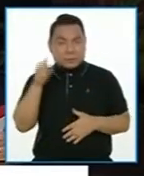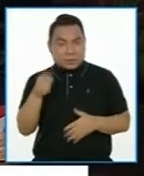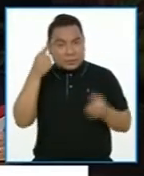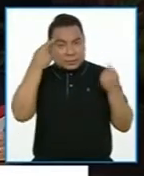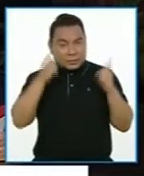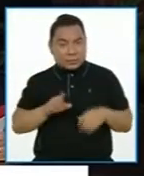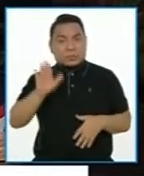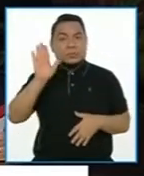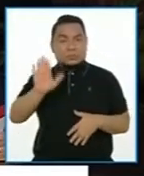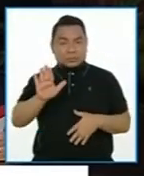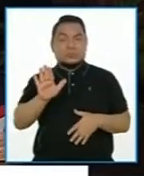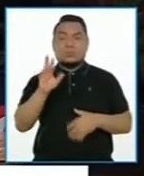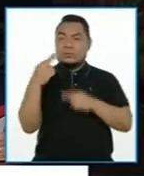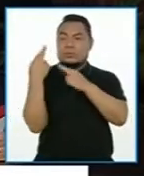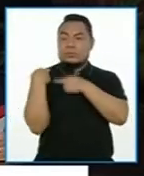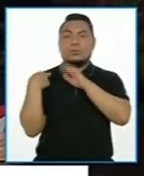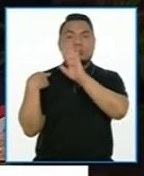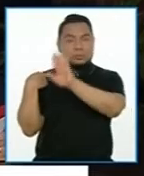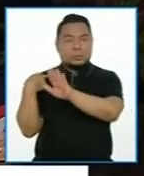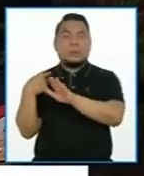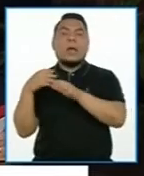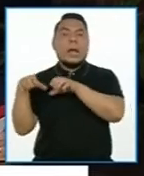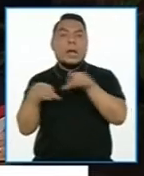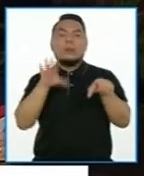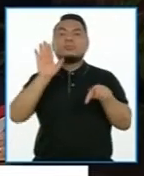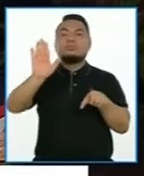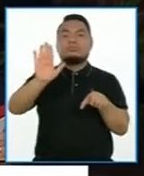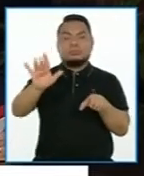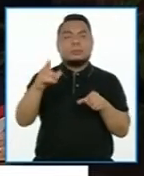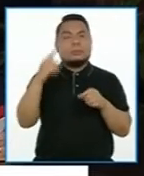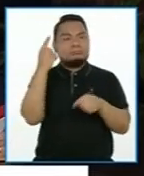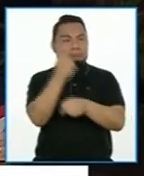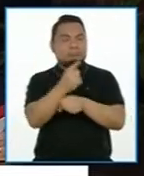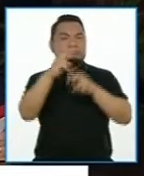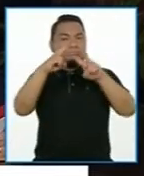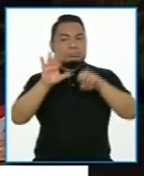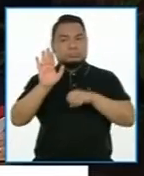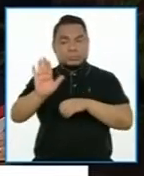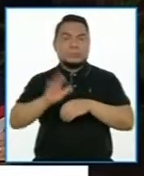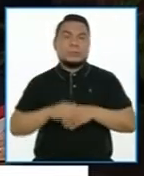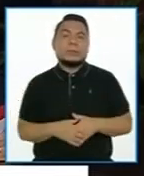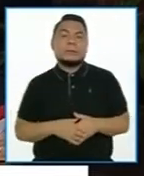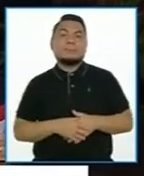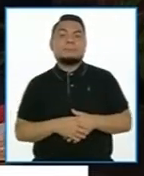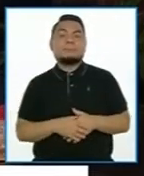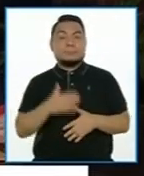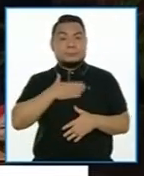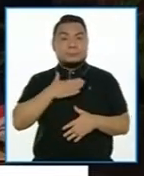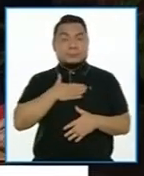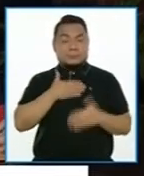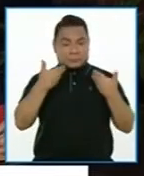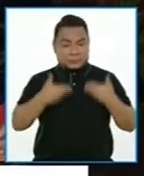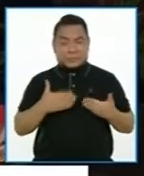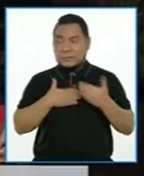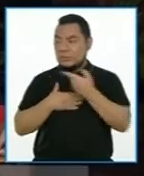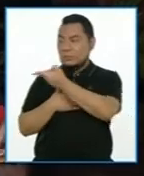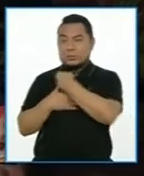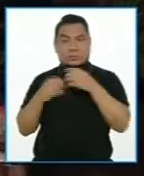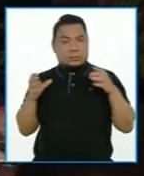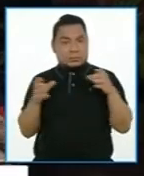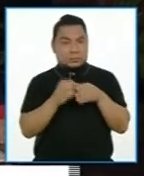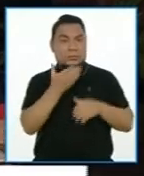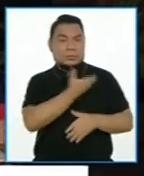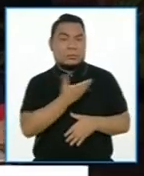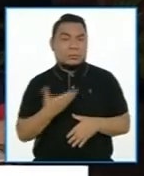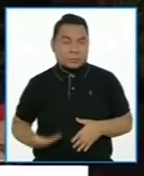que, de acuerdo a sus competencias, inicien las acciones que corresponden. Por nuestra parte, desde el